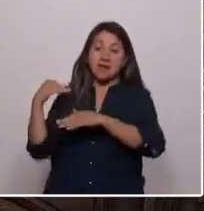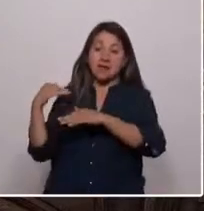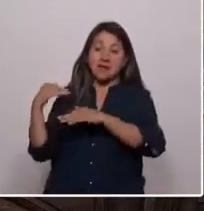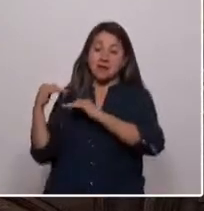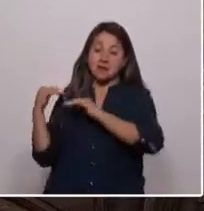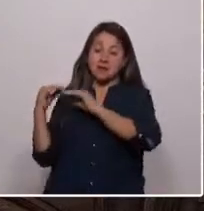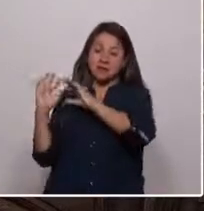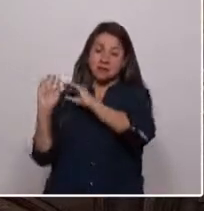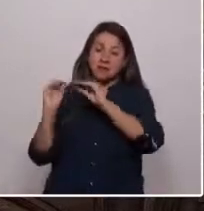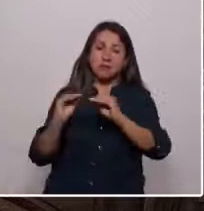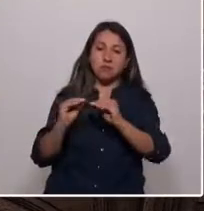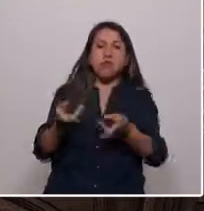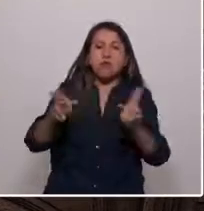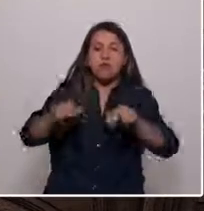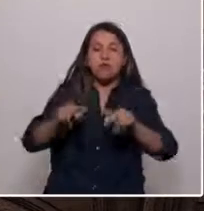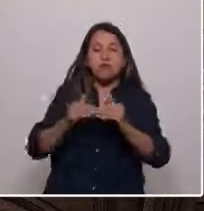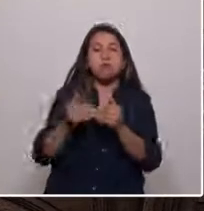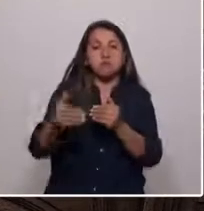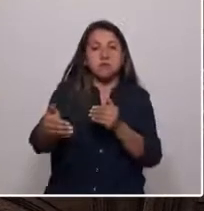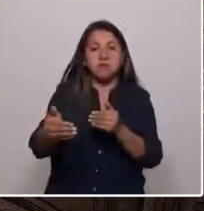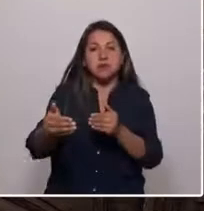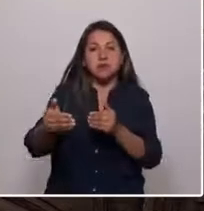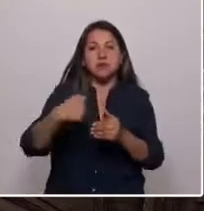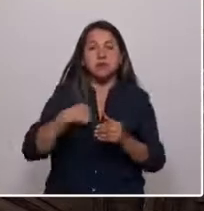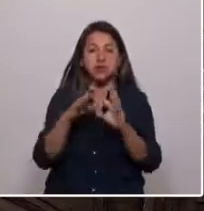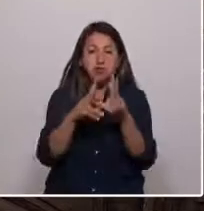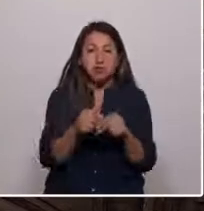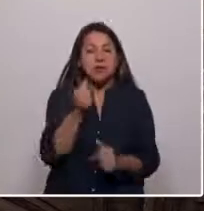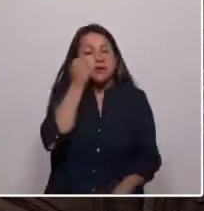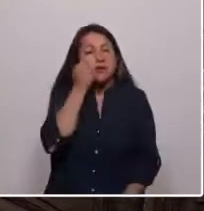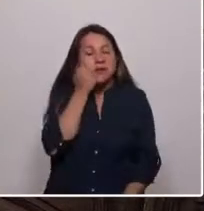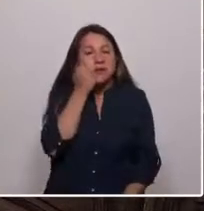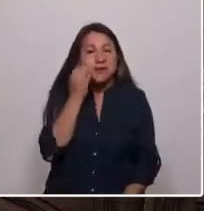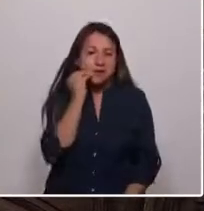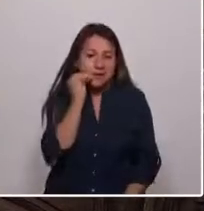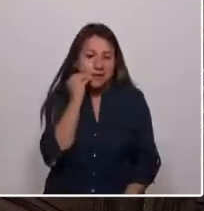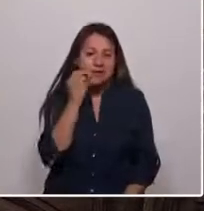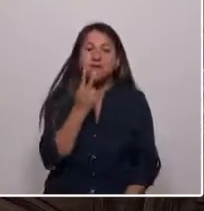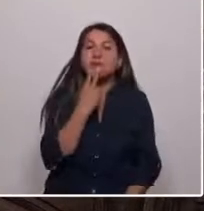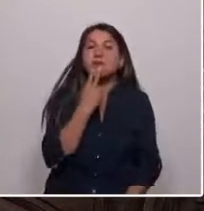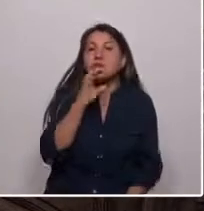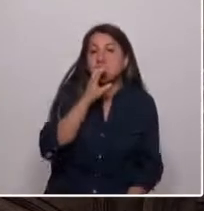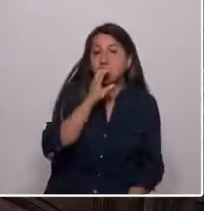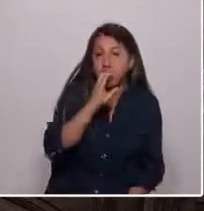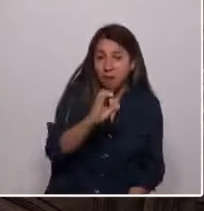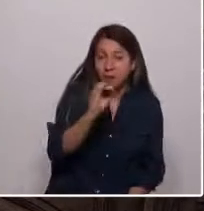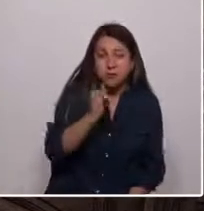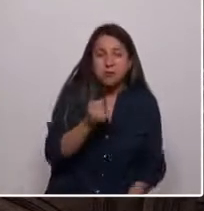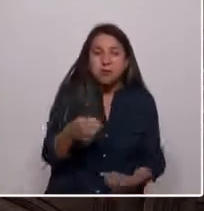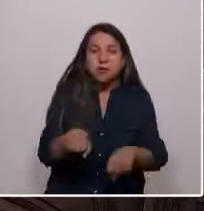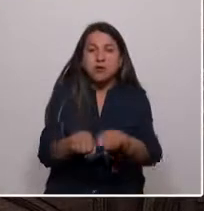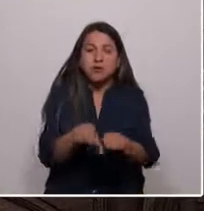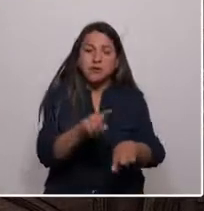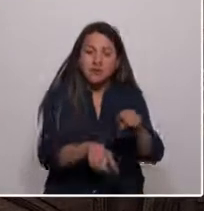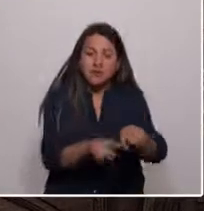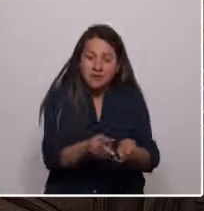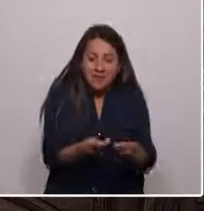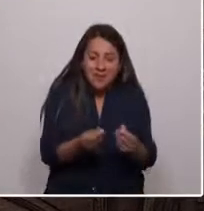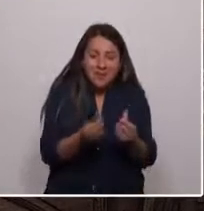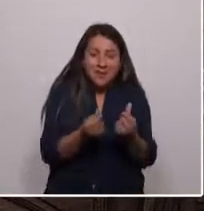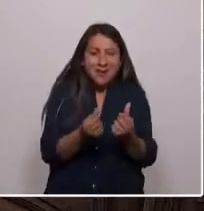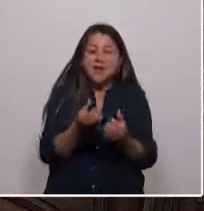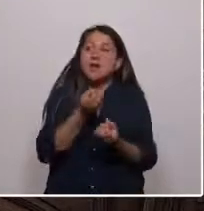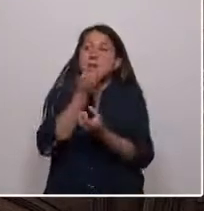madre de dos hijos, una nietecita, familia que adoro, y vivo en el campo, estando siempre conectada con la tierra, con mis